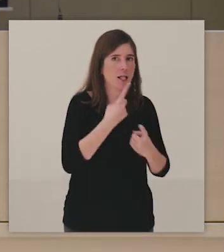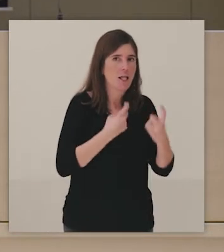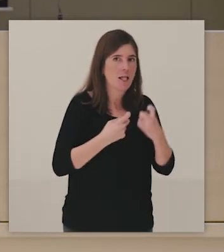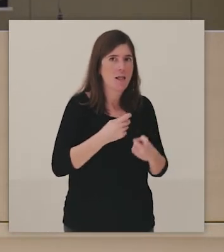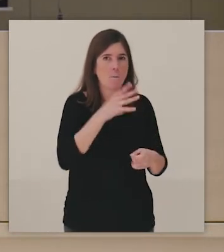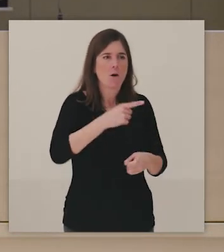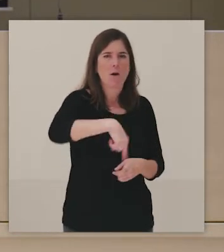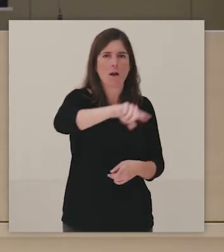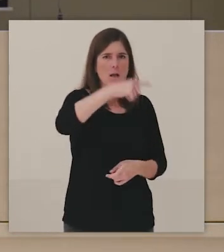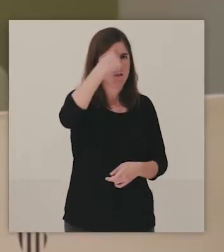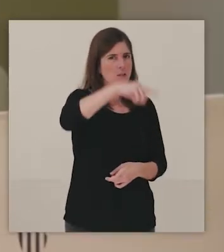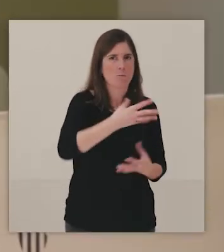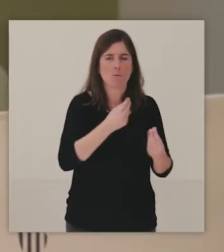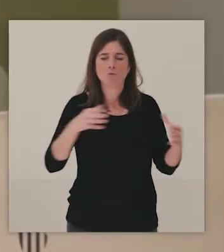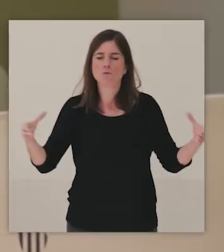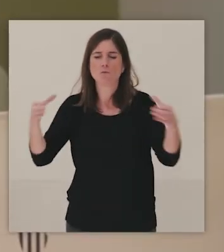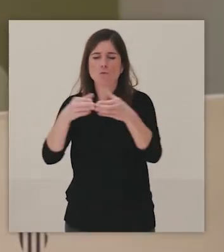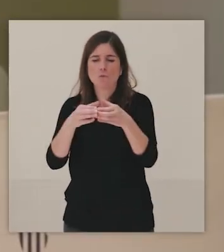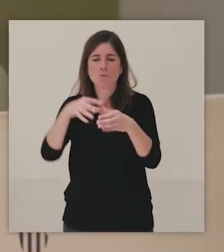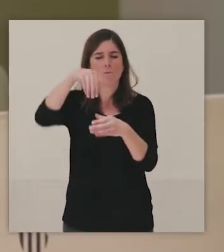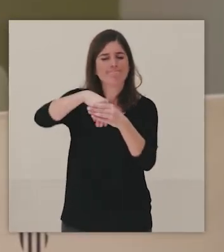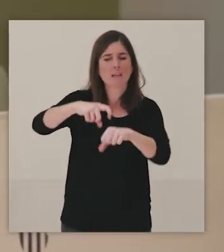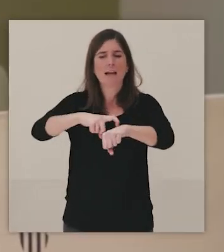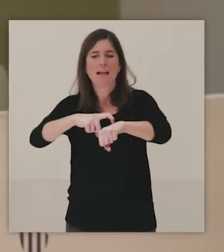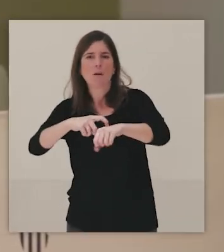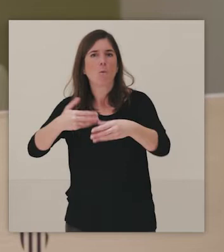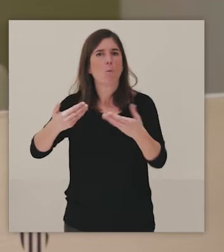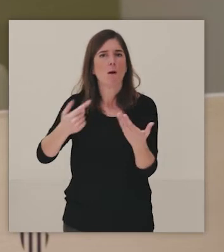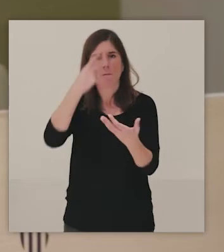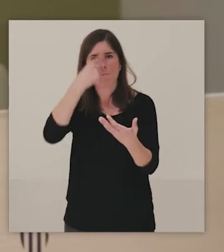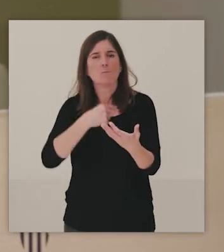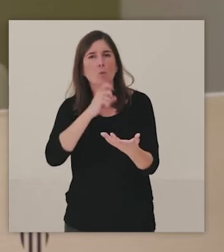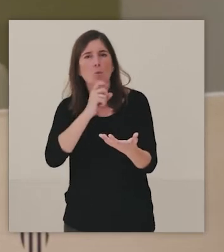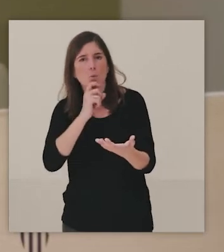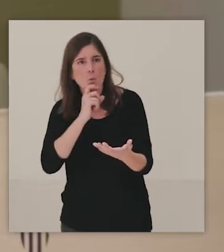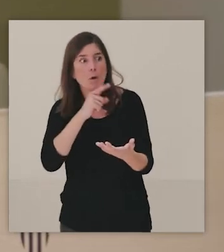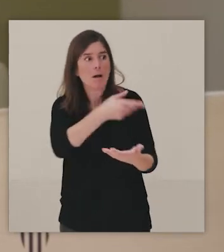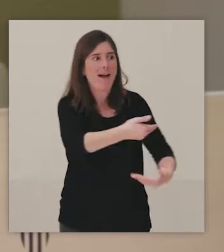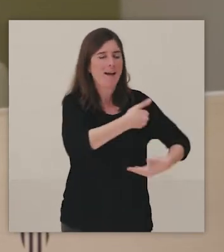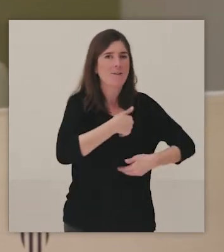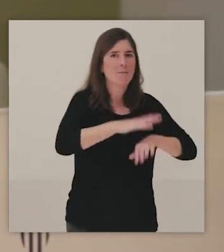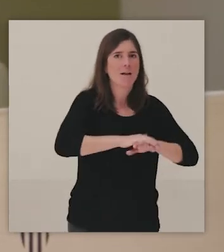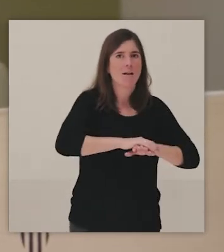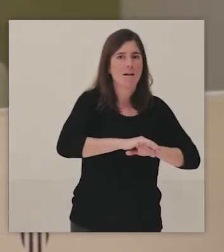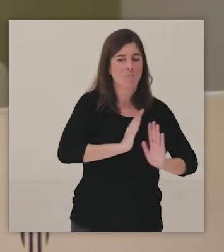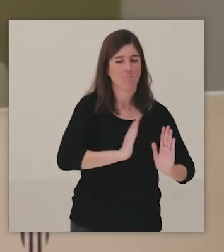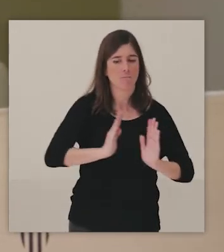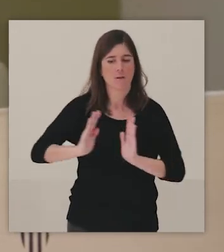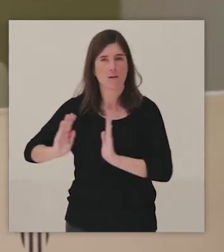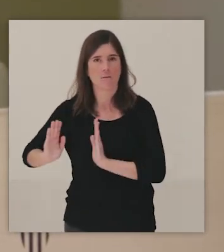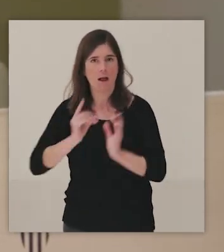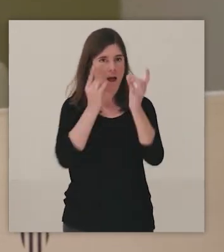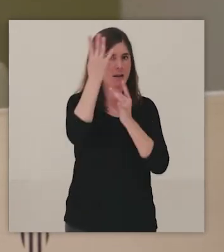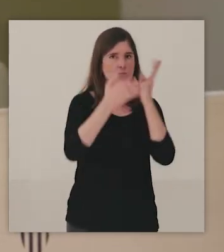de las personas que van a venir dentro de estos grupos y nos ayudará mucho para poder planificar adecuadamente